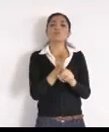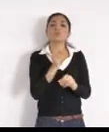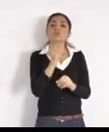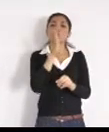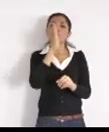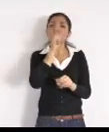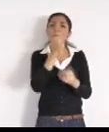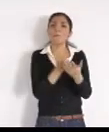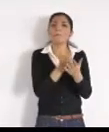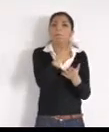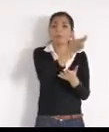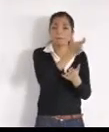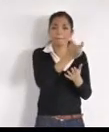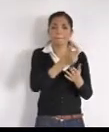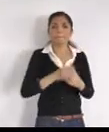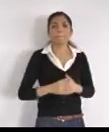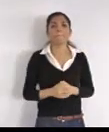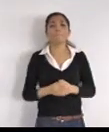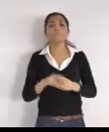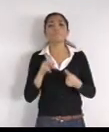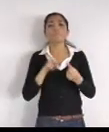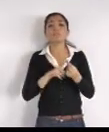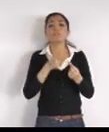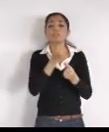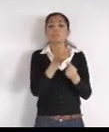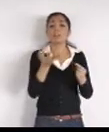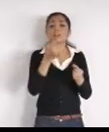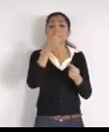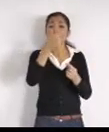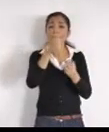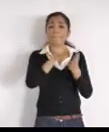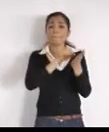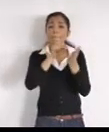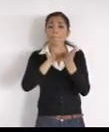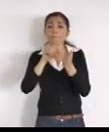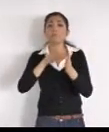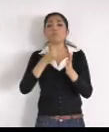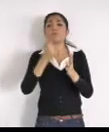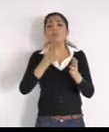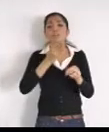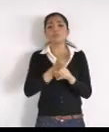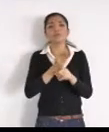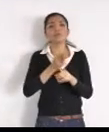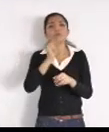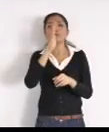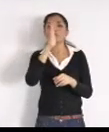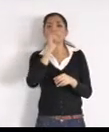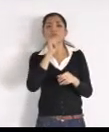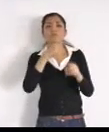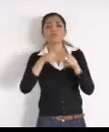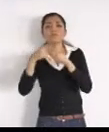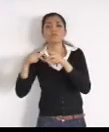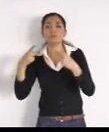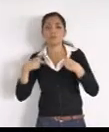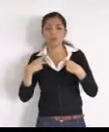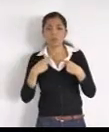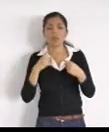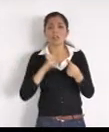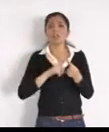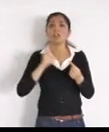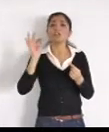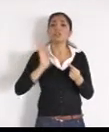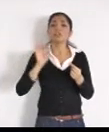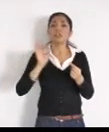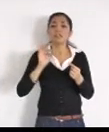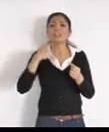sin considerar, que hay personas, que no podemos pagar así, como le comento, nuestro interés, es el de llegar a un convenio, o poder hablar directamente, con el señor David Delgado, muchas gracias, por su